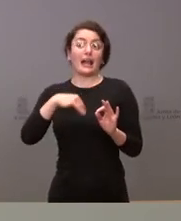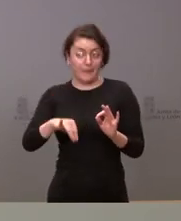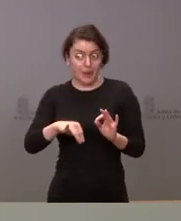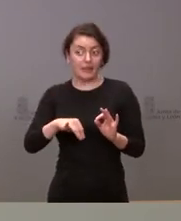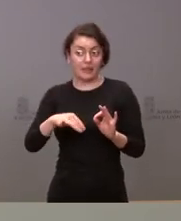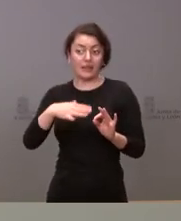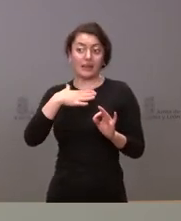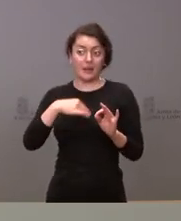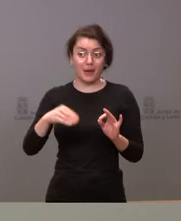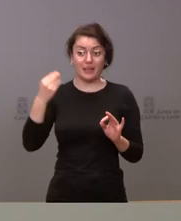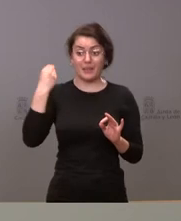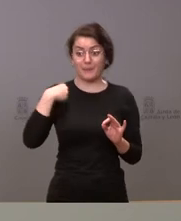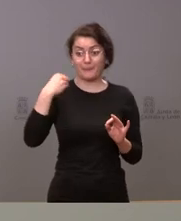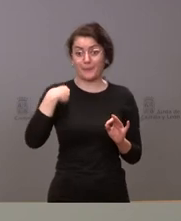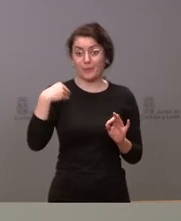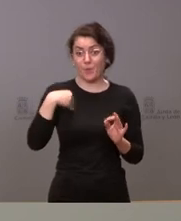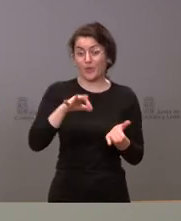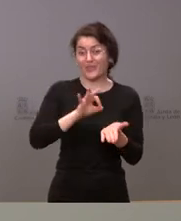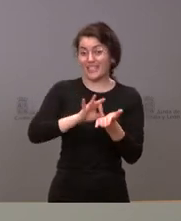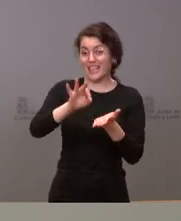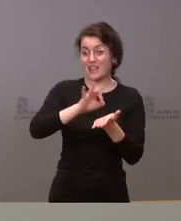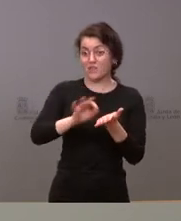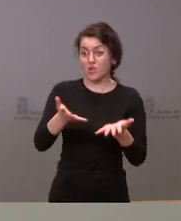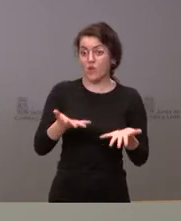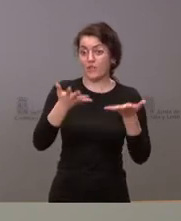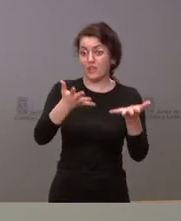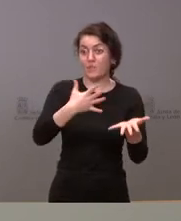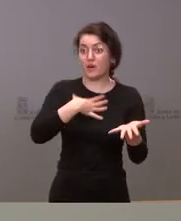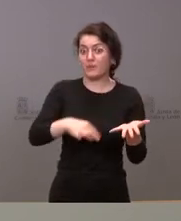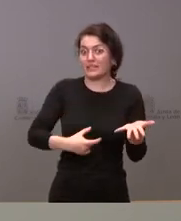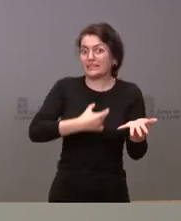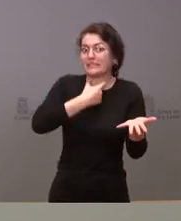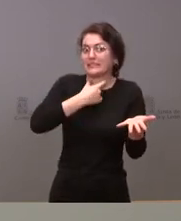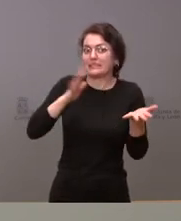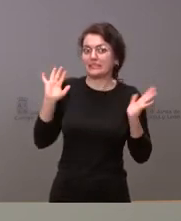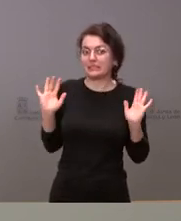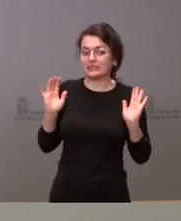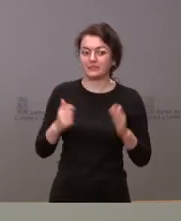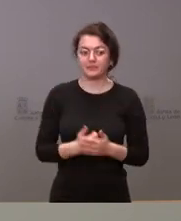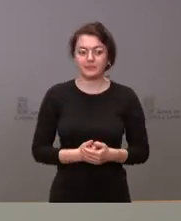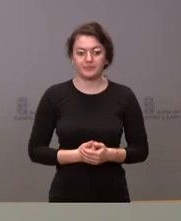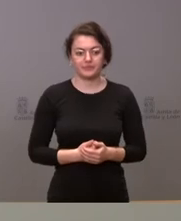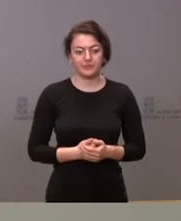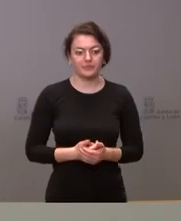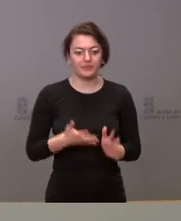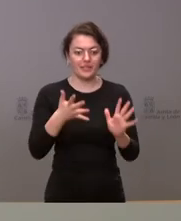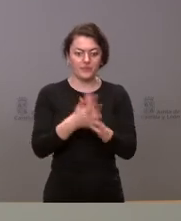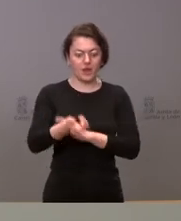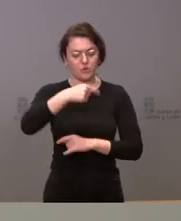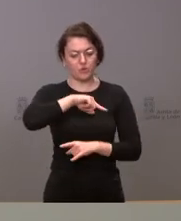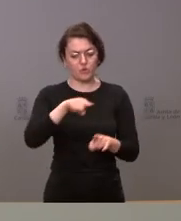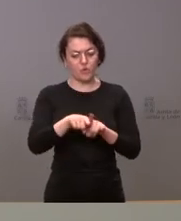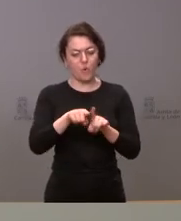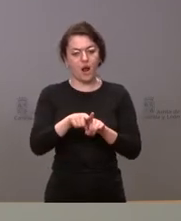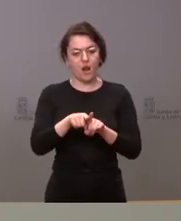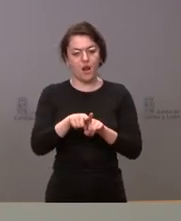tensión algunos de los servicios que ofrecemos las comunidades autónomas y por tanto nuestra obligación es doble seguir muy